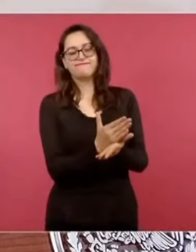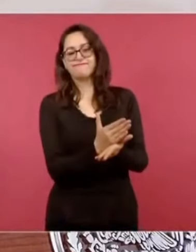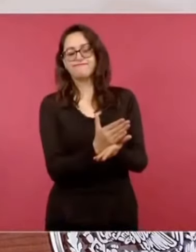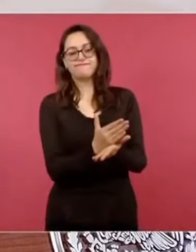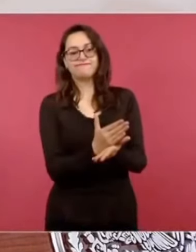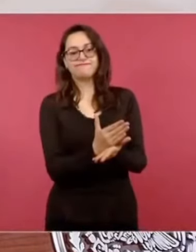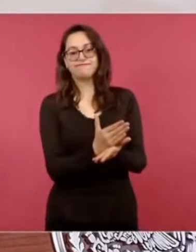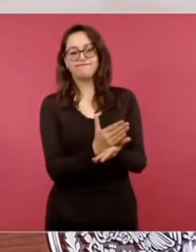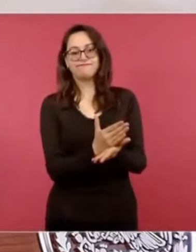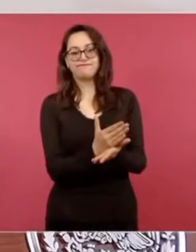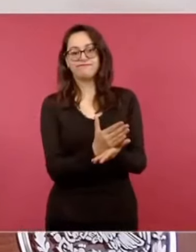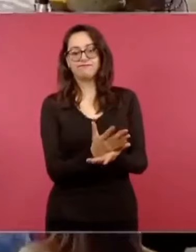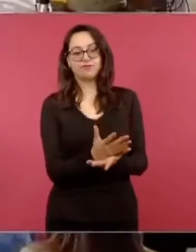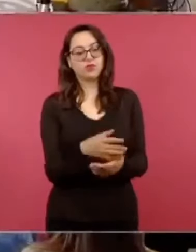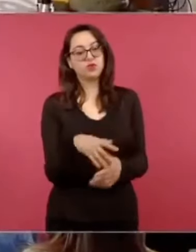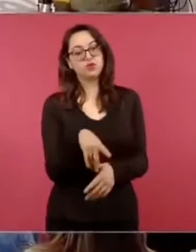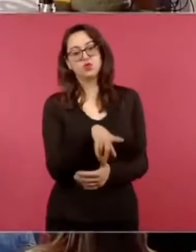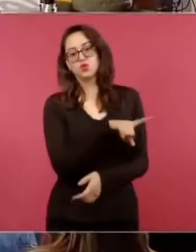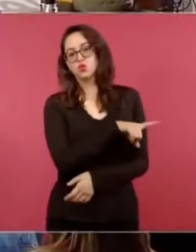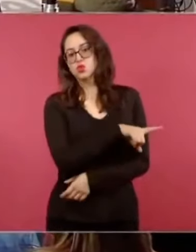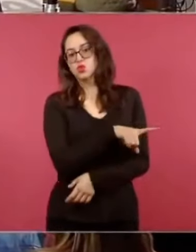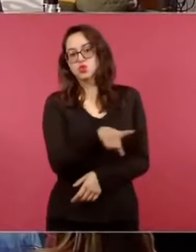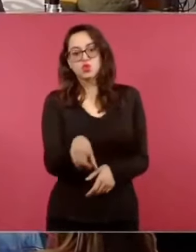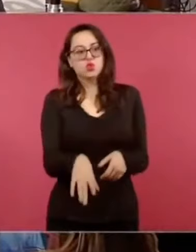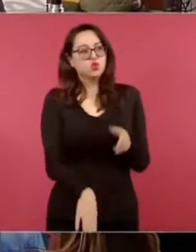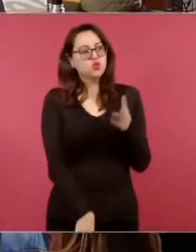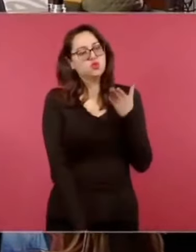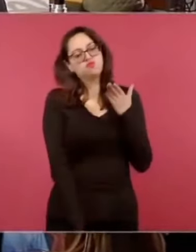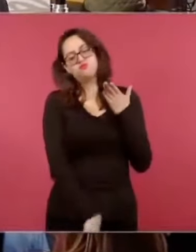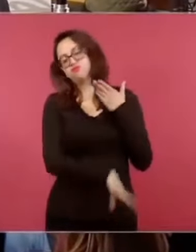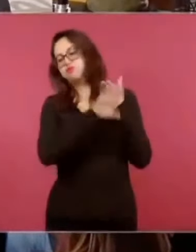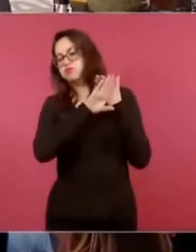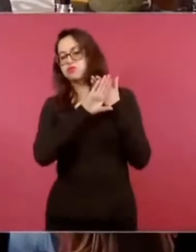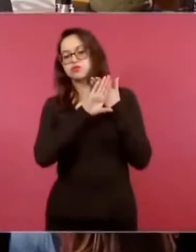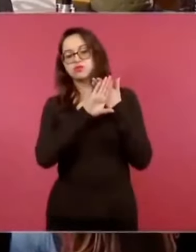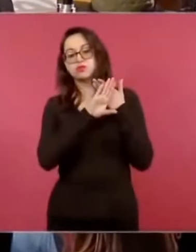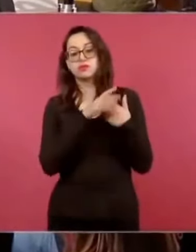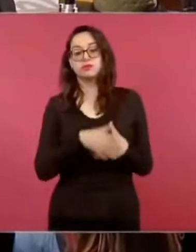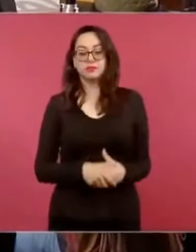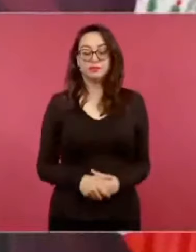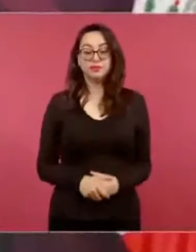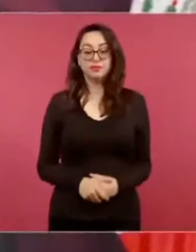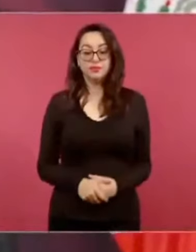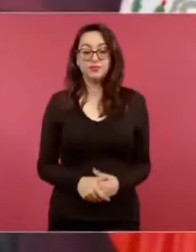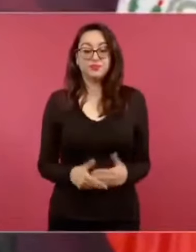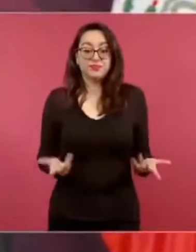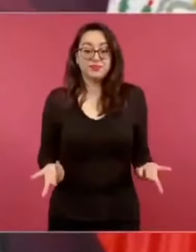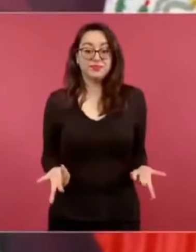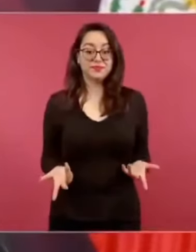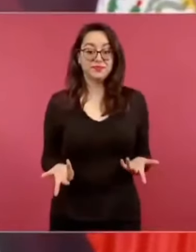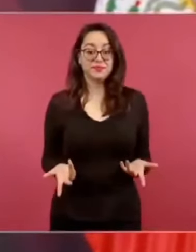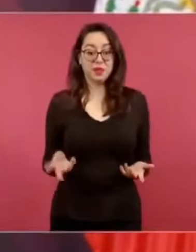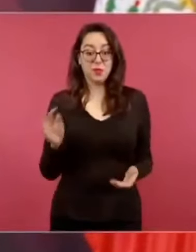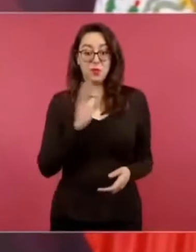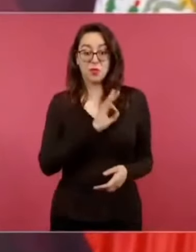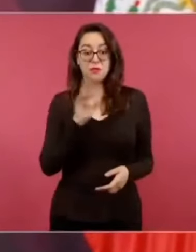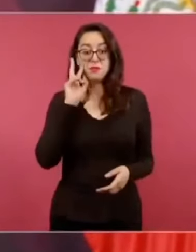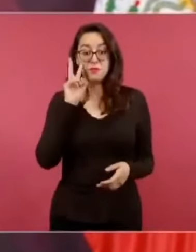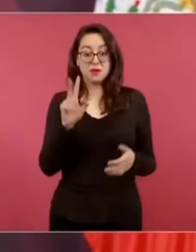nada más, si revisamos la lista de los que no pagaban impuestos,